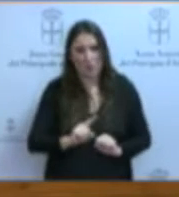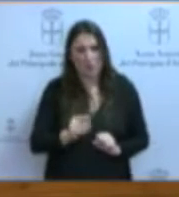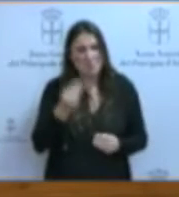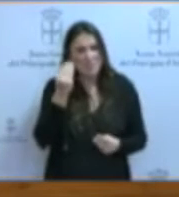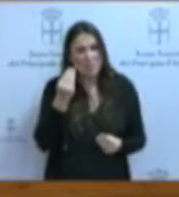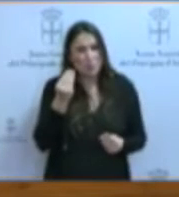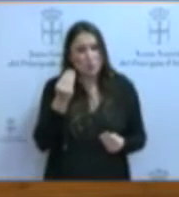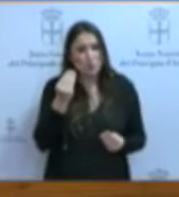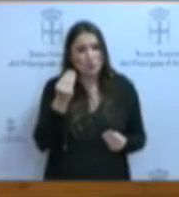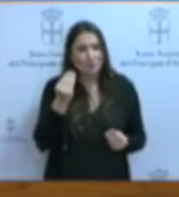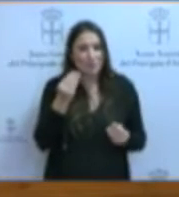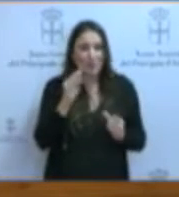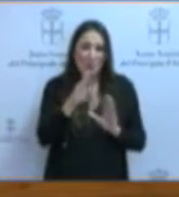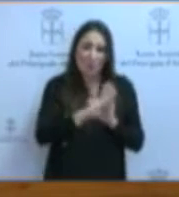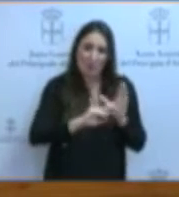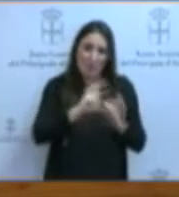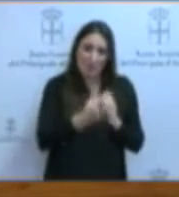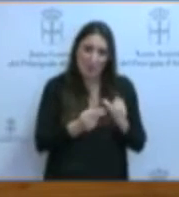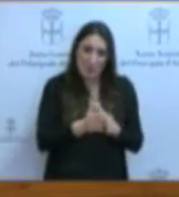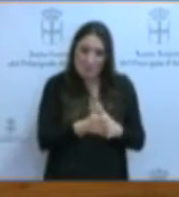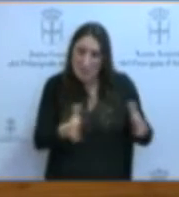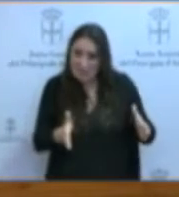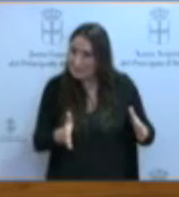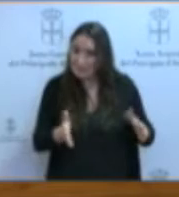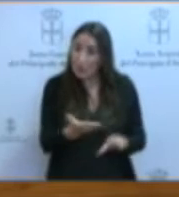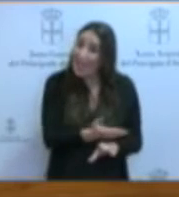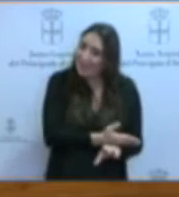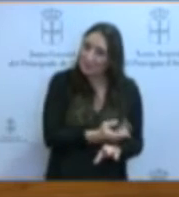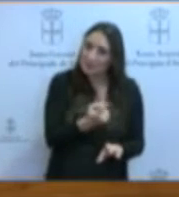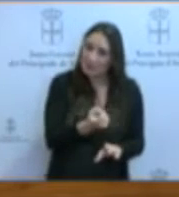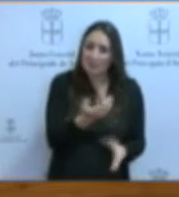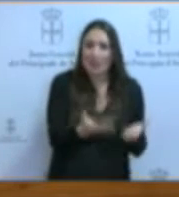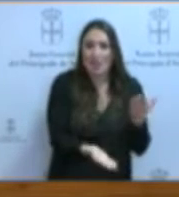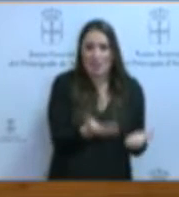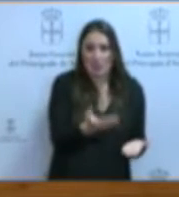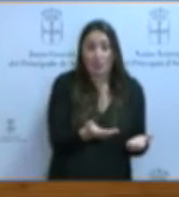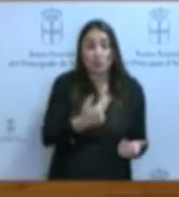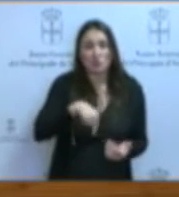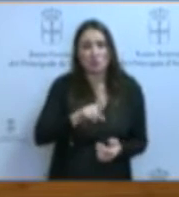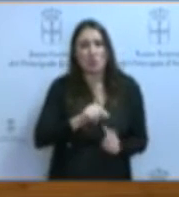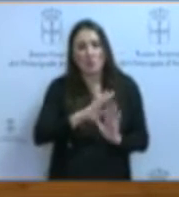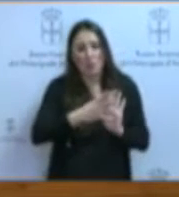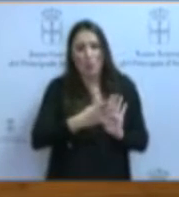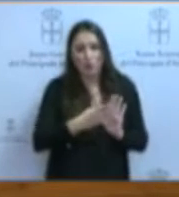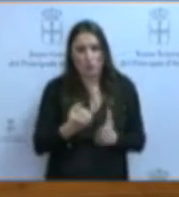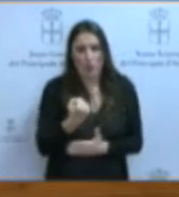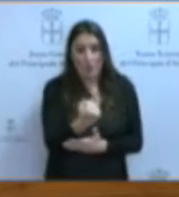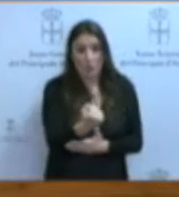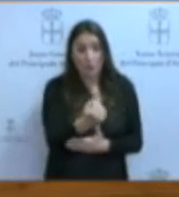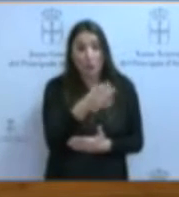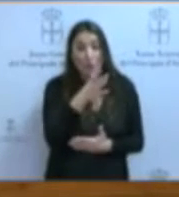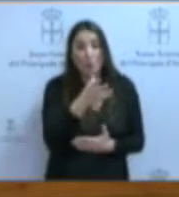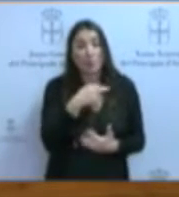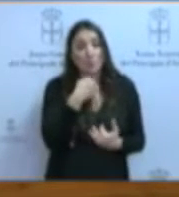adecuado ampliarlo sin acometer esa necesaria evaluación. En este sentido, apoyaremos también el punto cuatro, puesto que el